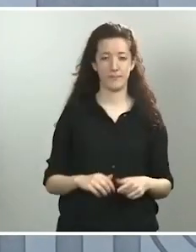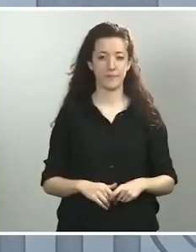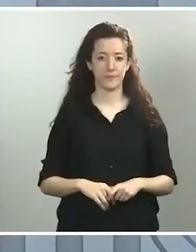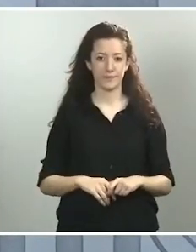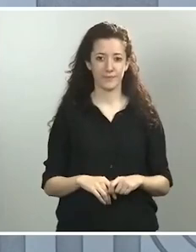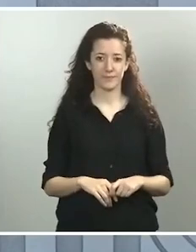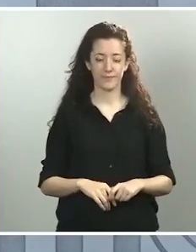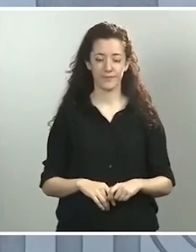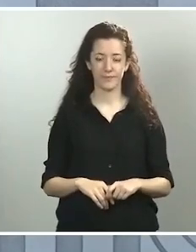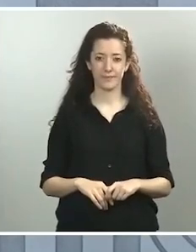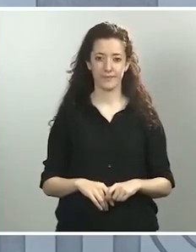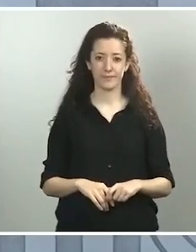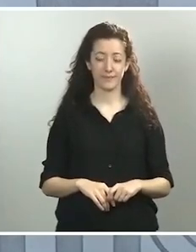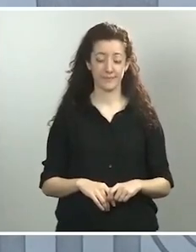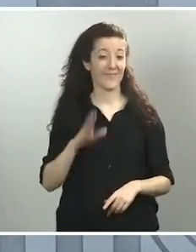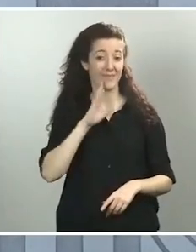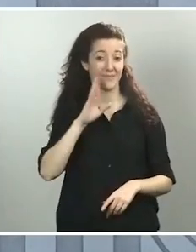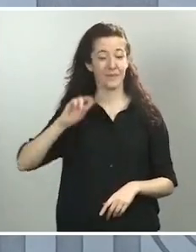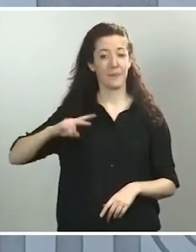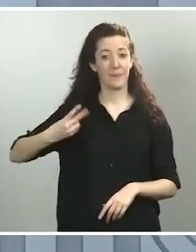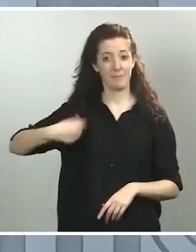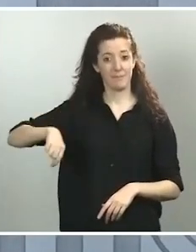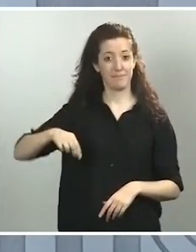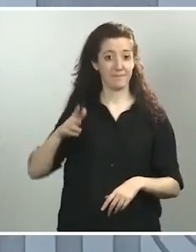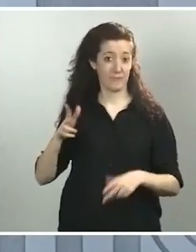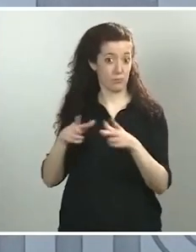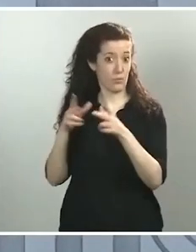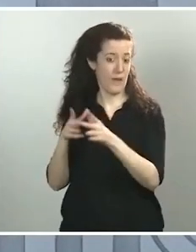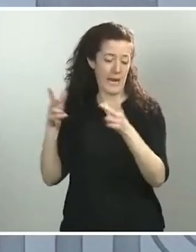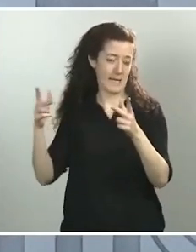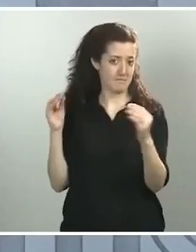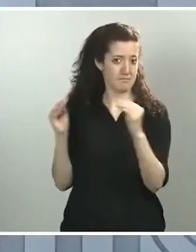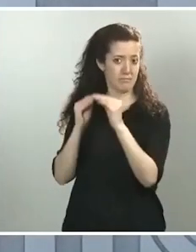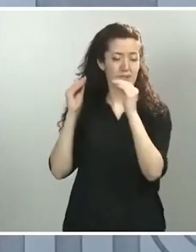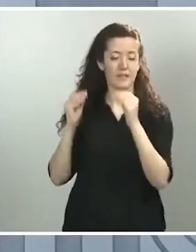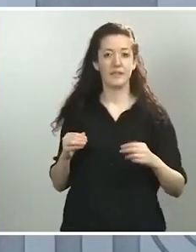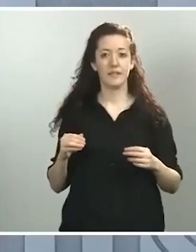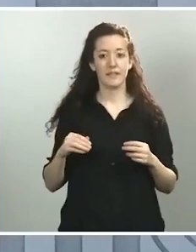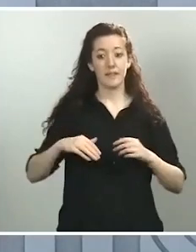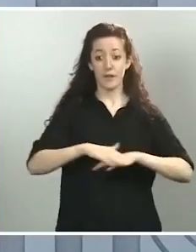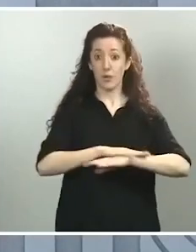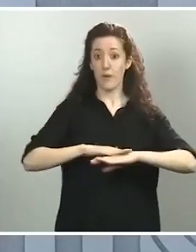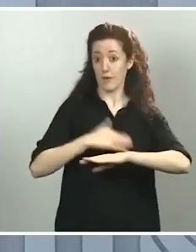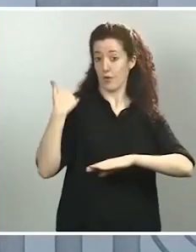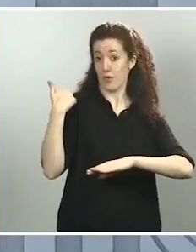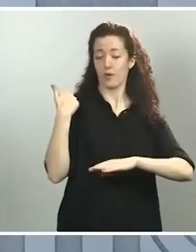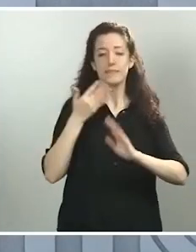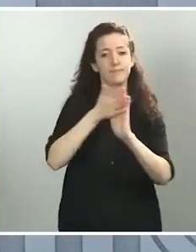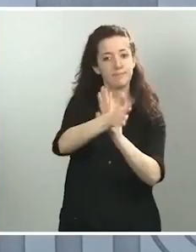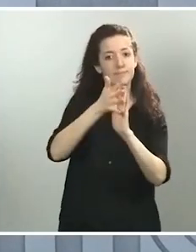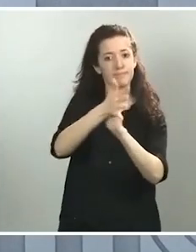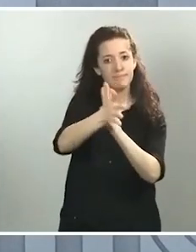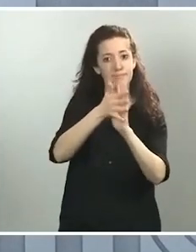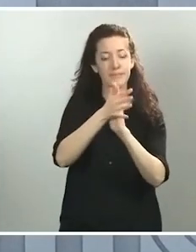el vicepresidente de Derechos Sociales, el gobierno explicó en los términos en que se proponía al Congreso la prórroga del